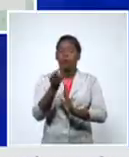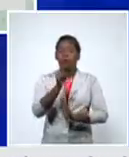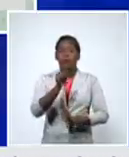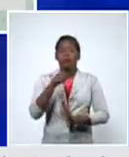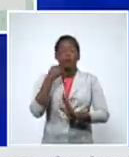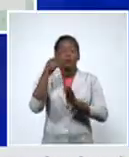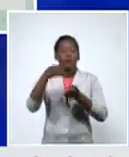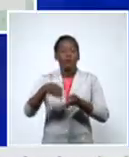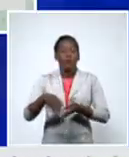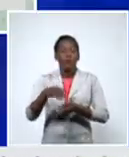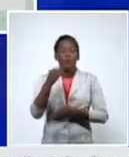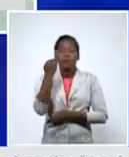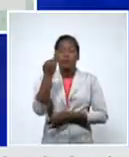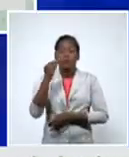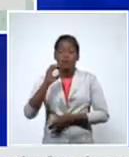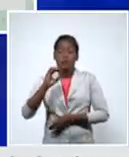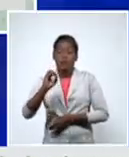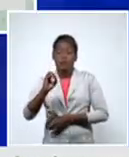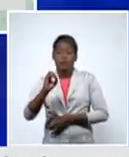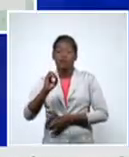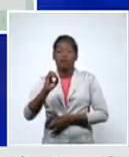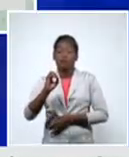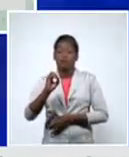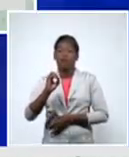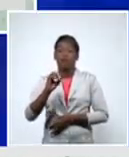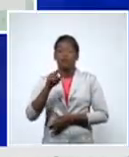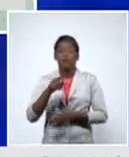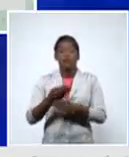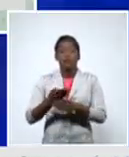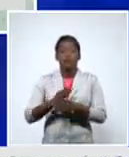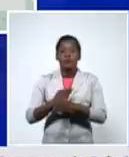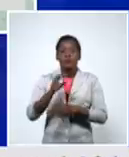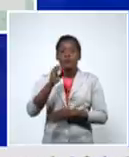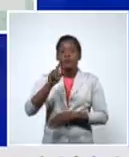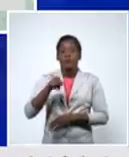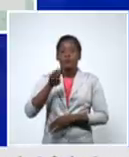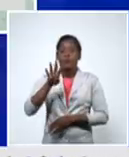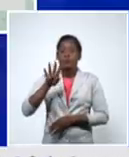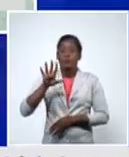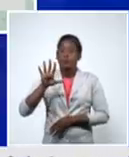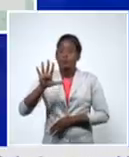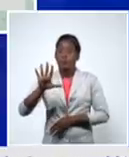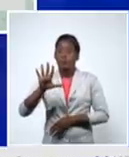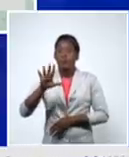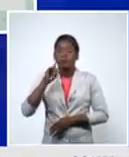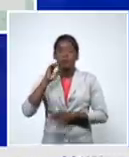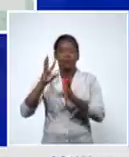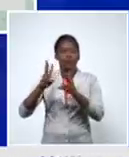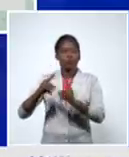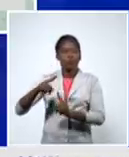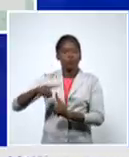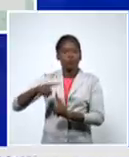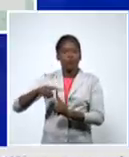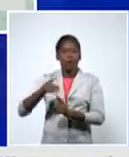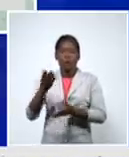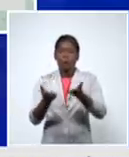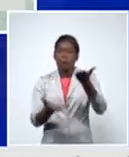que la letalidad baja 0,45 teniendo en cuenta el número de casos confirmados